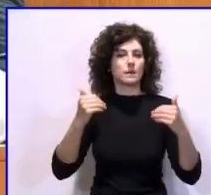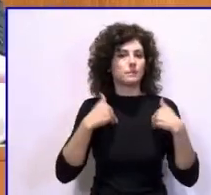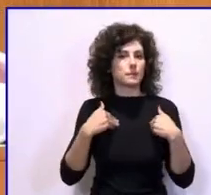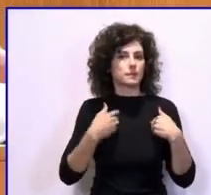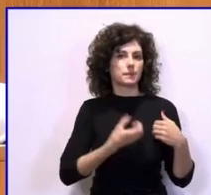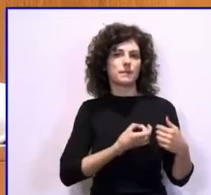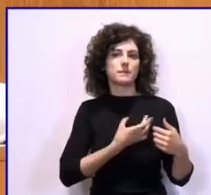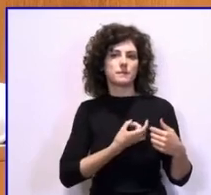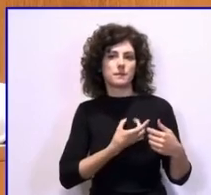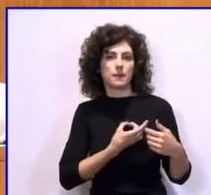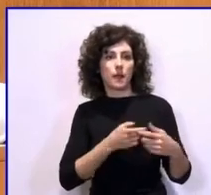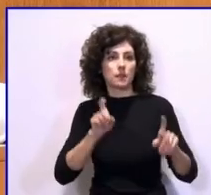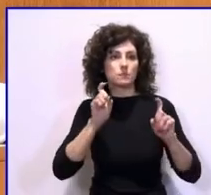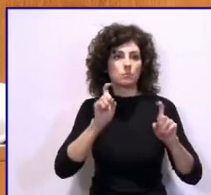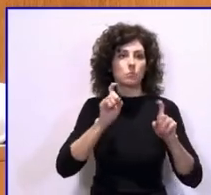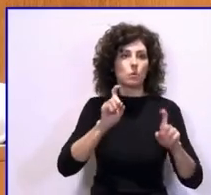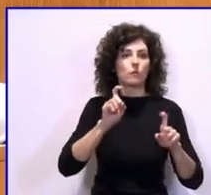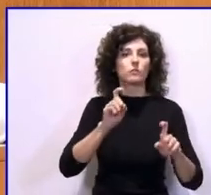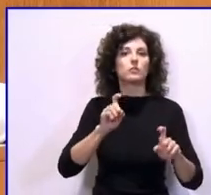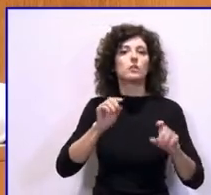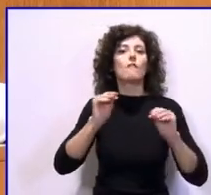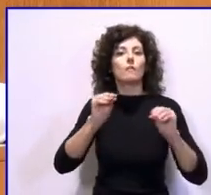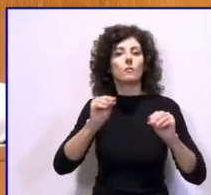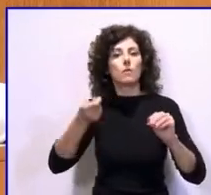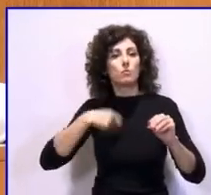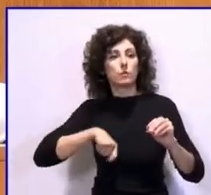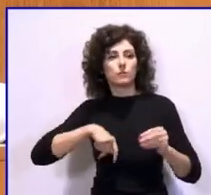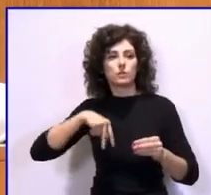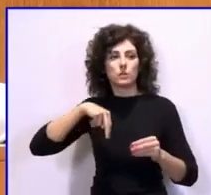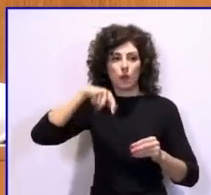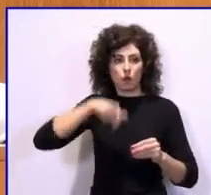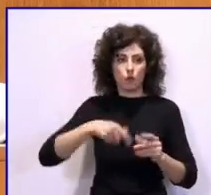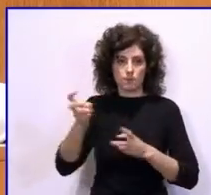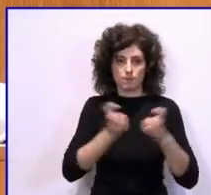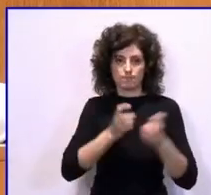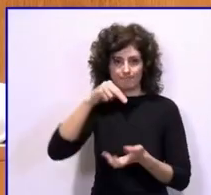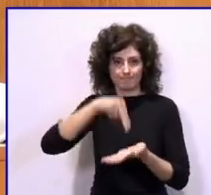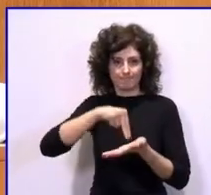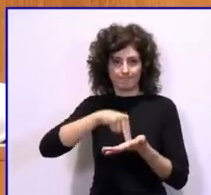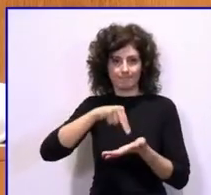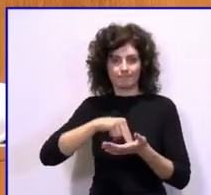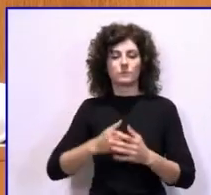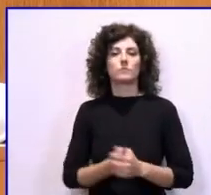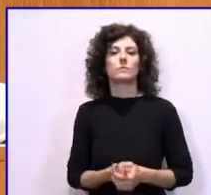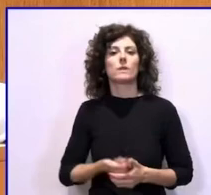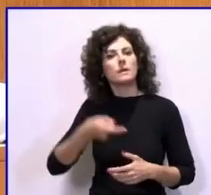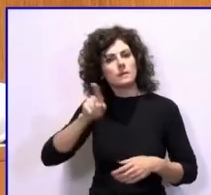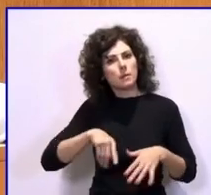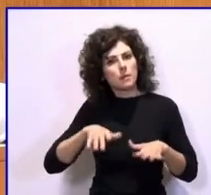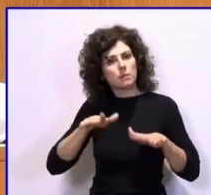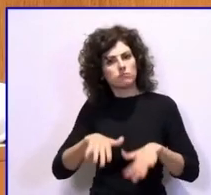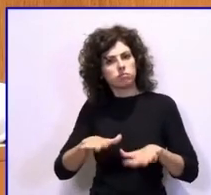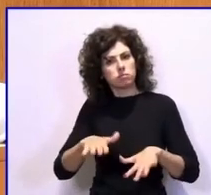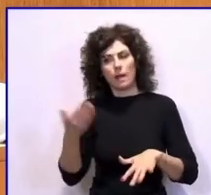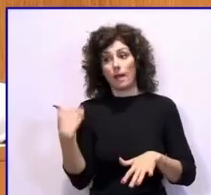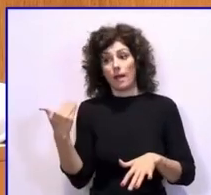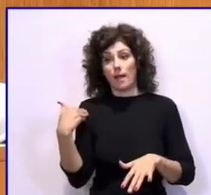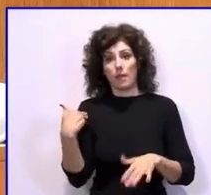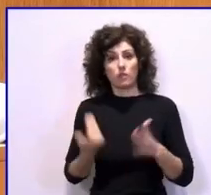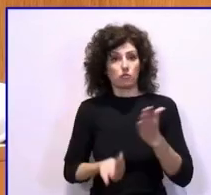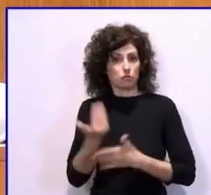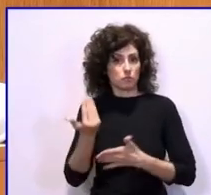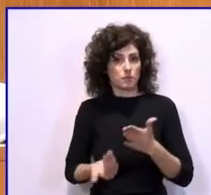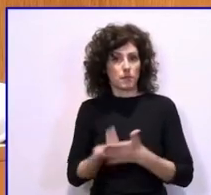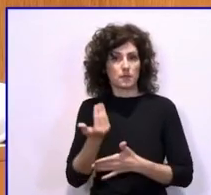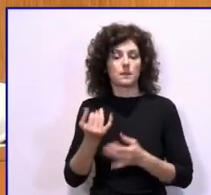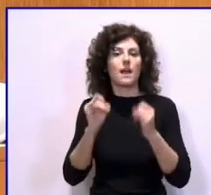profesorado de formación profesional que aquí nos acompañan. Nos manifestábamos también hace unos días en la Feria de